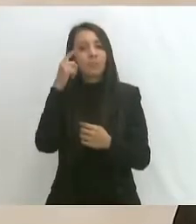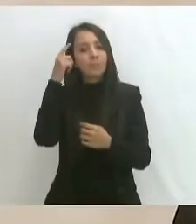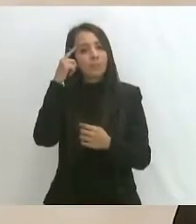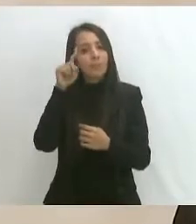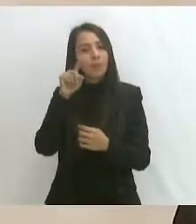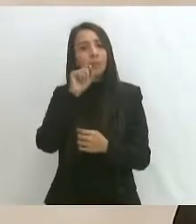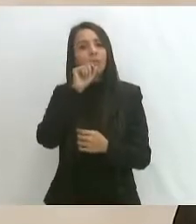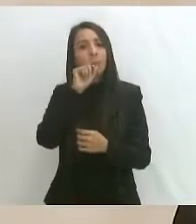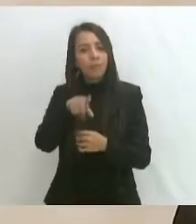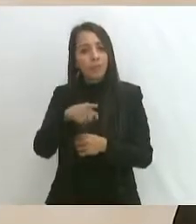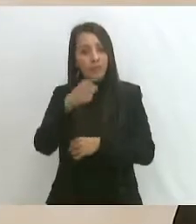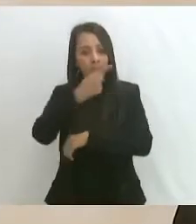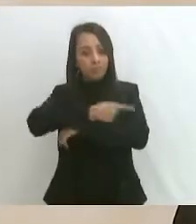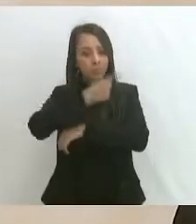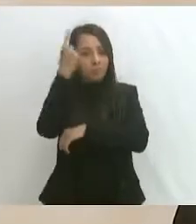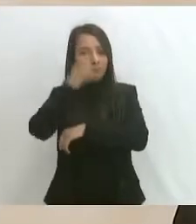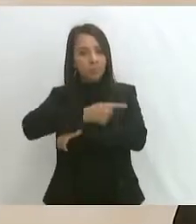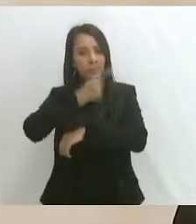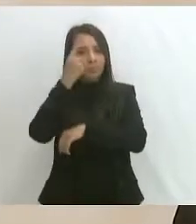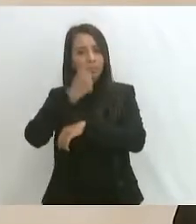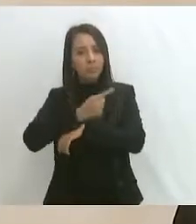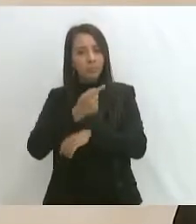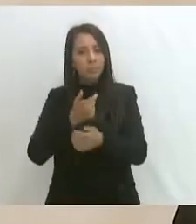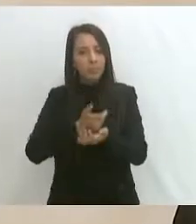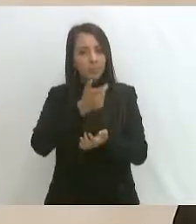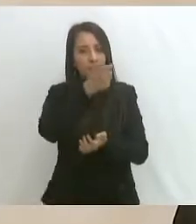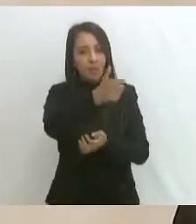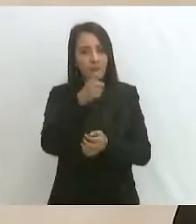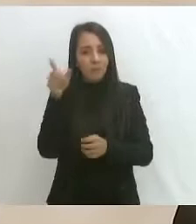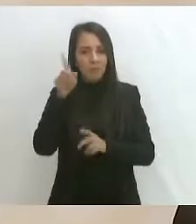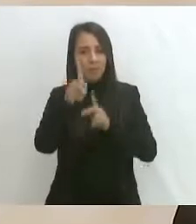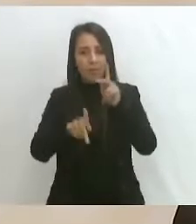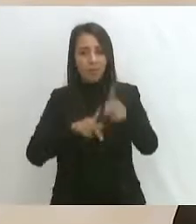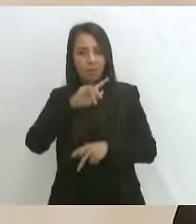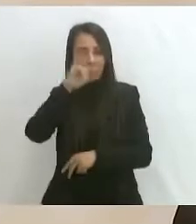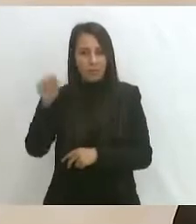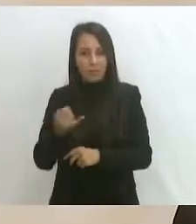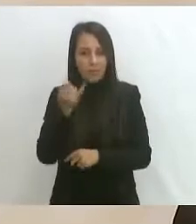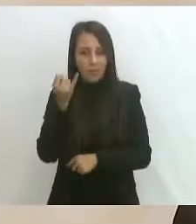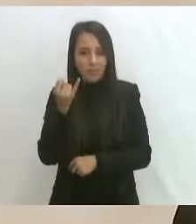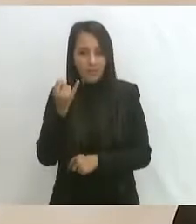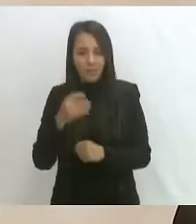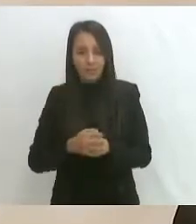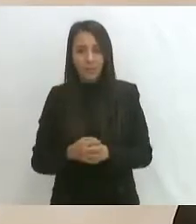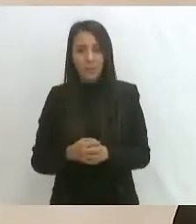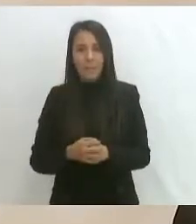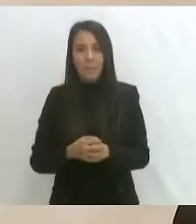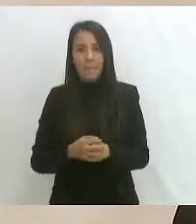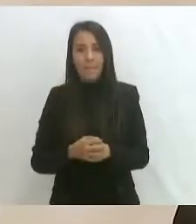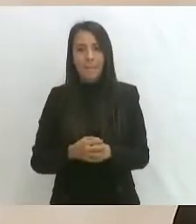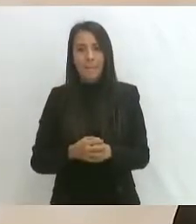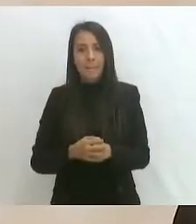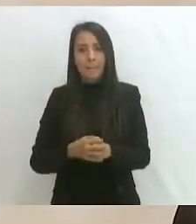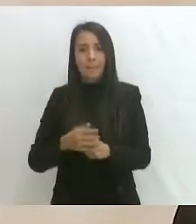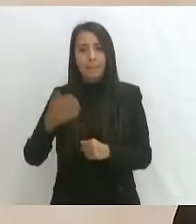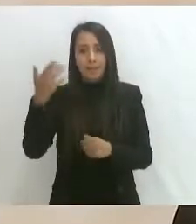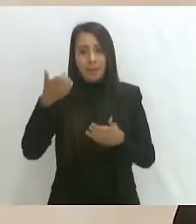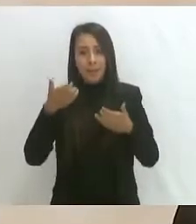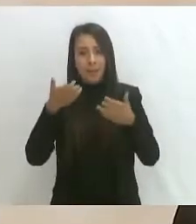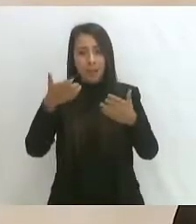playas de Tijuana. La carretera Tijuana-Ensenada viene